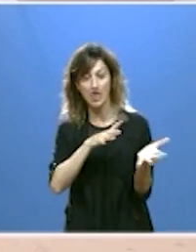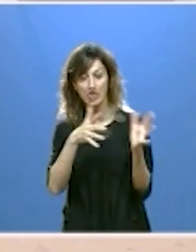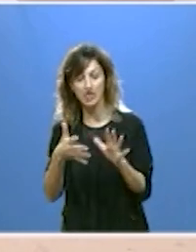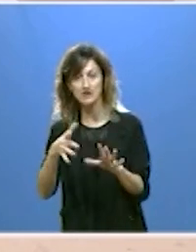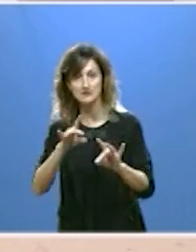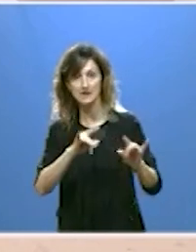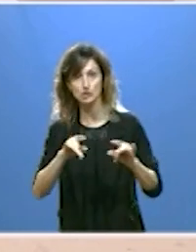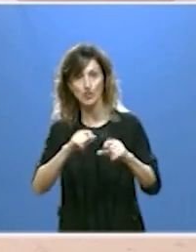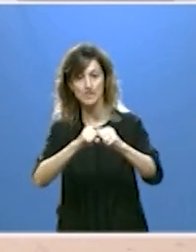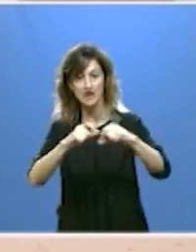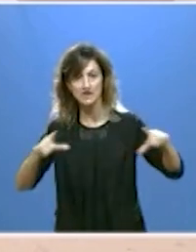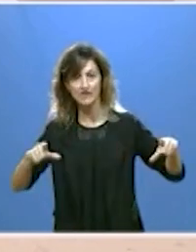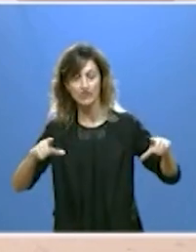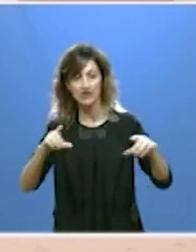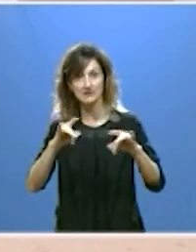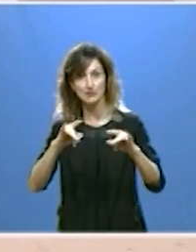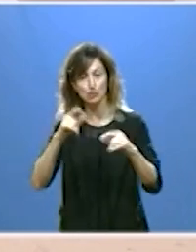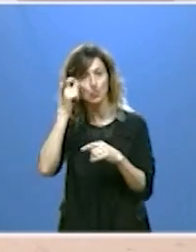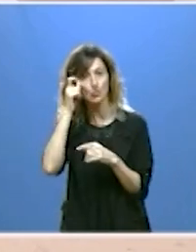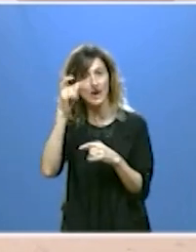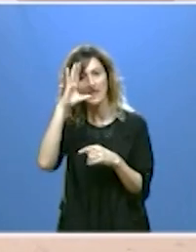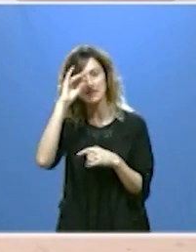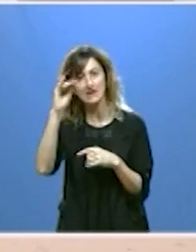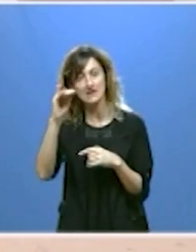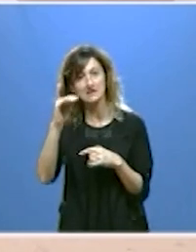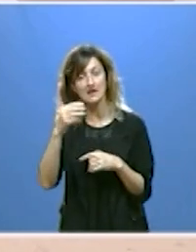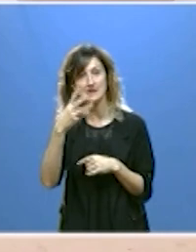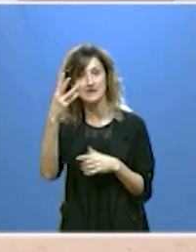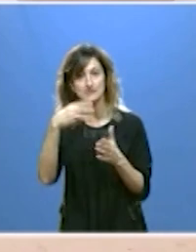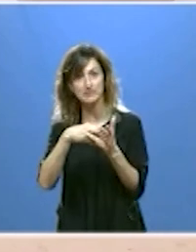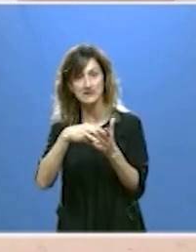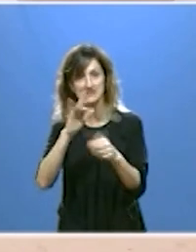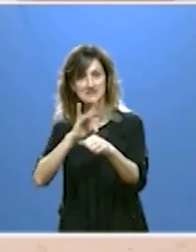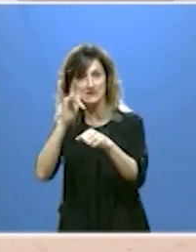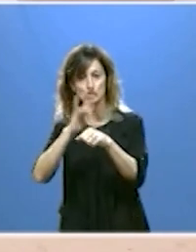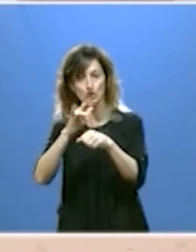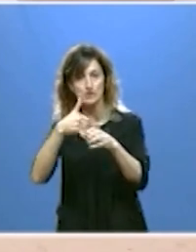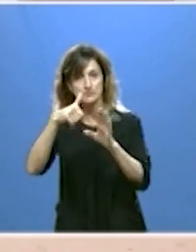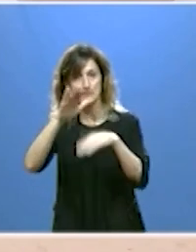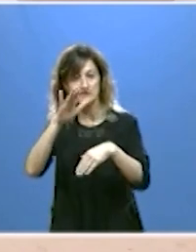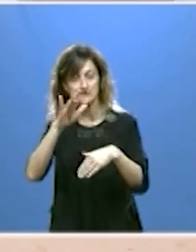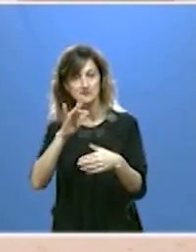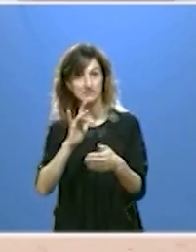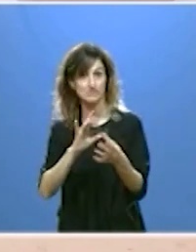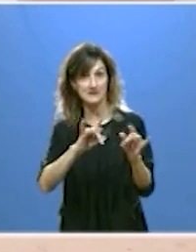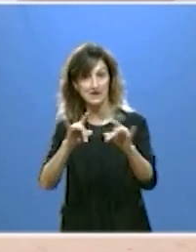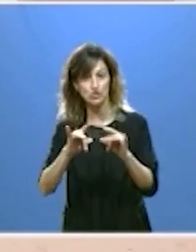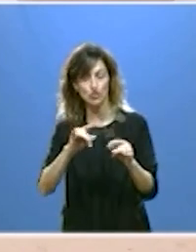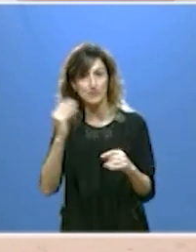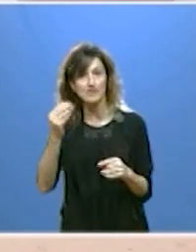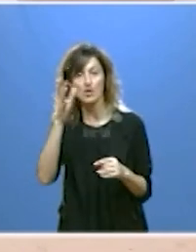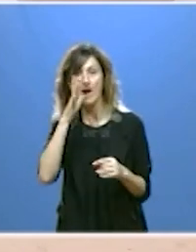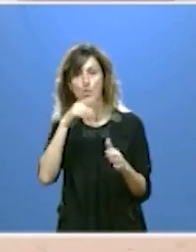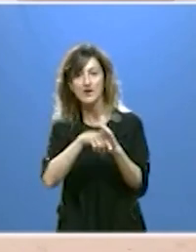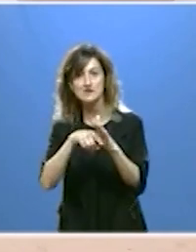través de la plataforma territorio rural inteligente con más de 3.000 sensores en todo el territorio para mejorar la gestión del agua